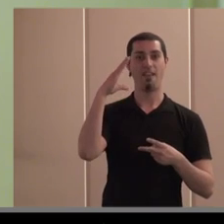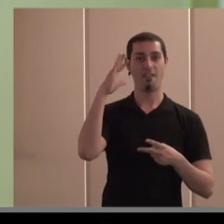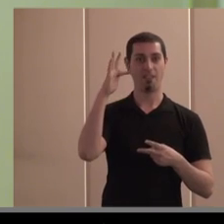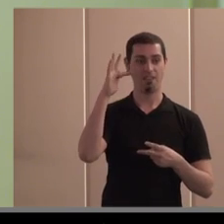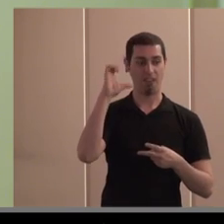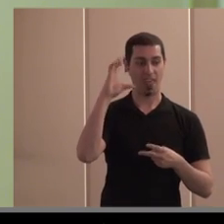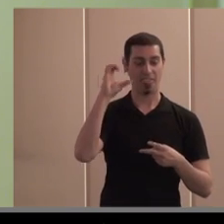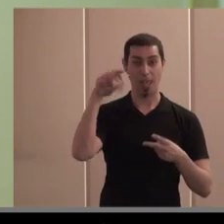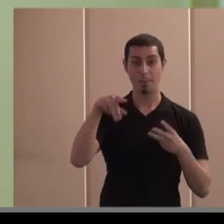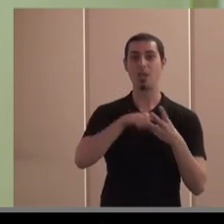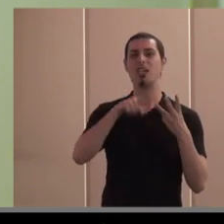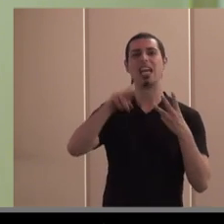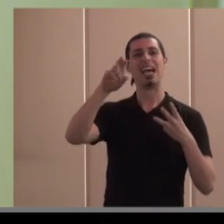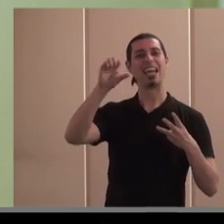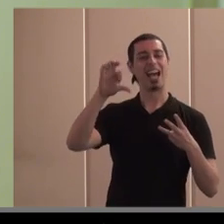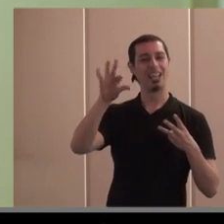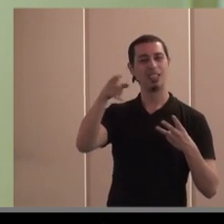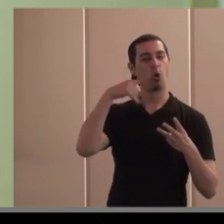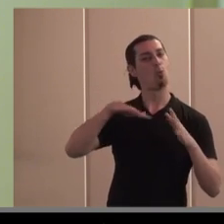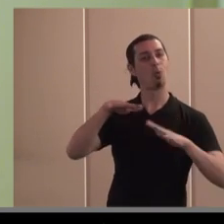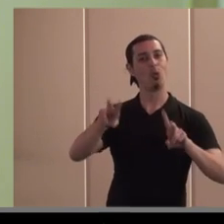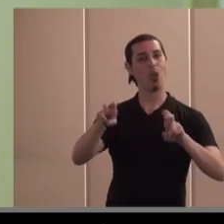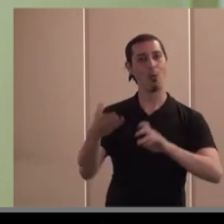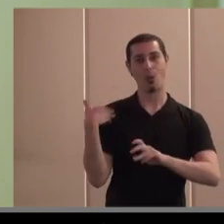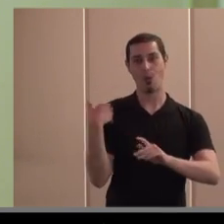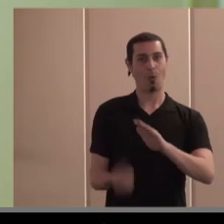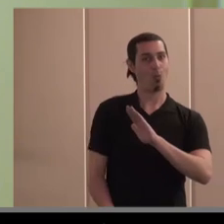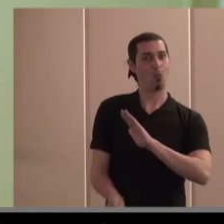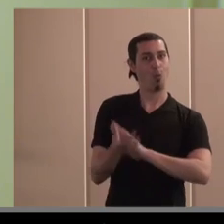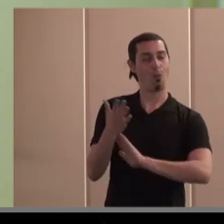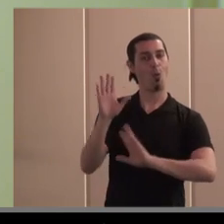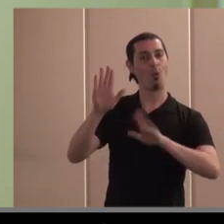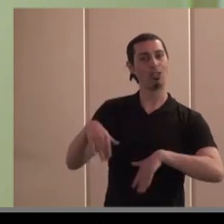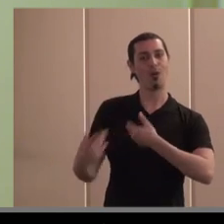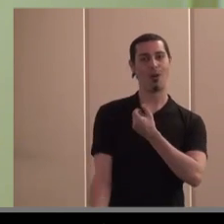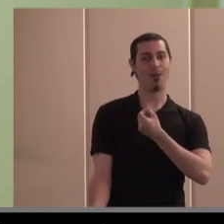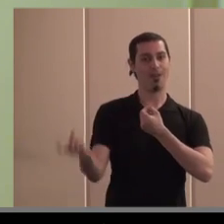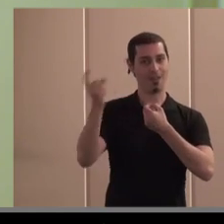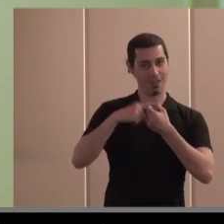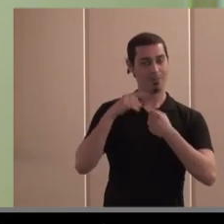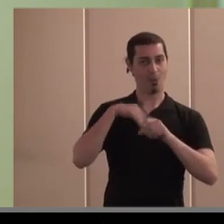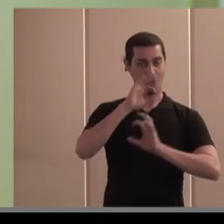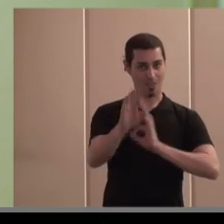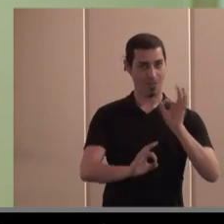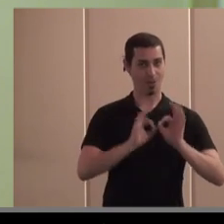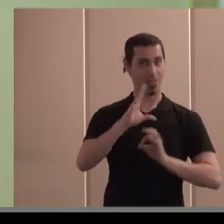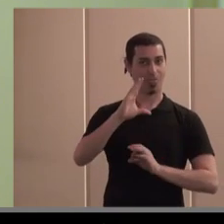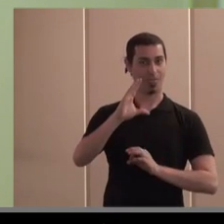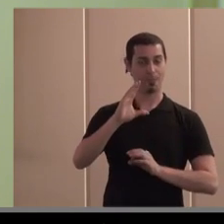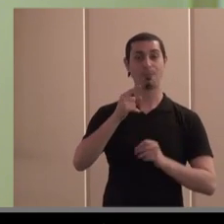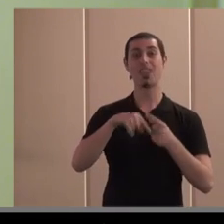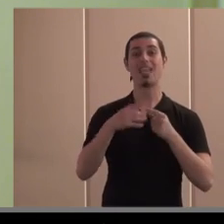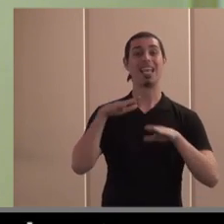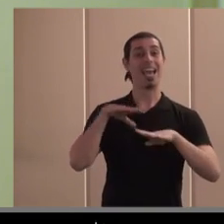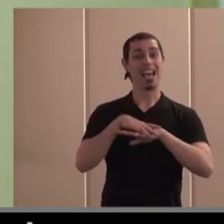y luego está REAS que es otro movimiento nuevo que es el último de los últimos socios que se han incorporado a la organización que es una red de